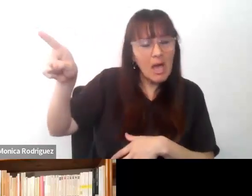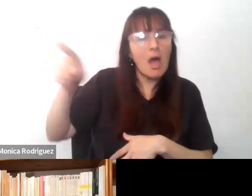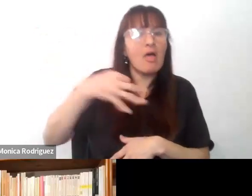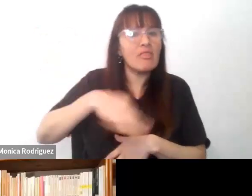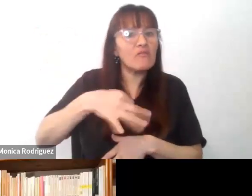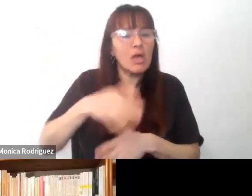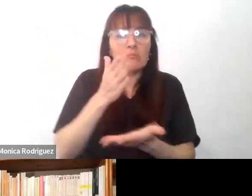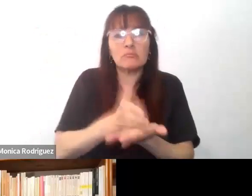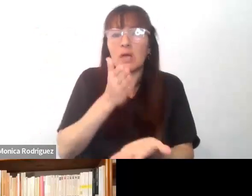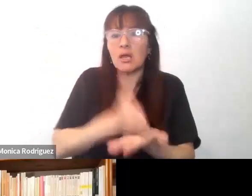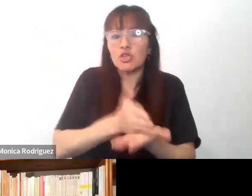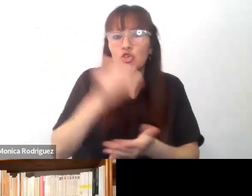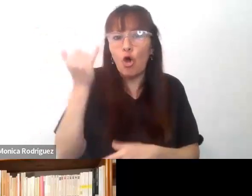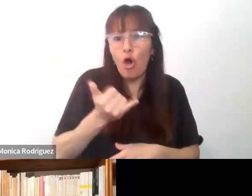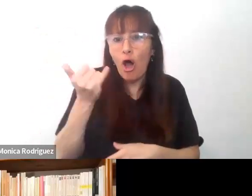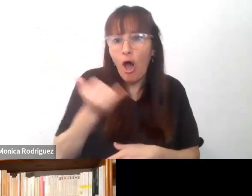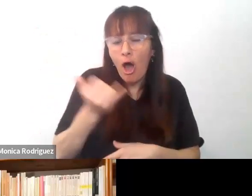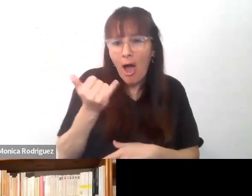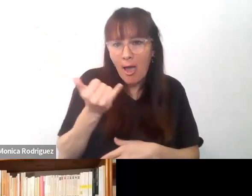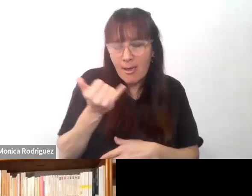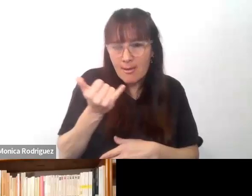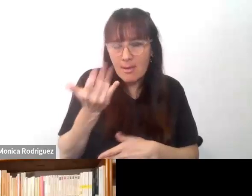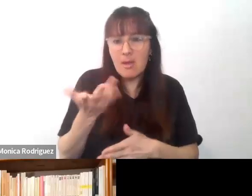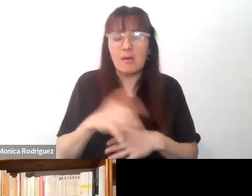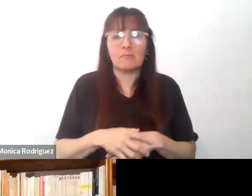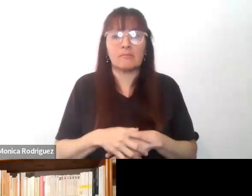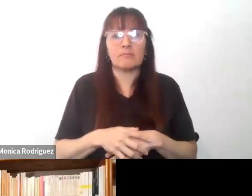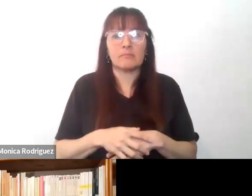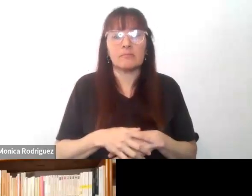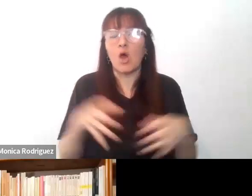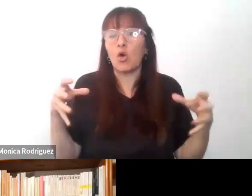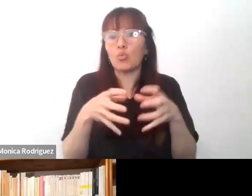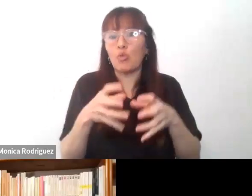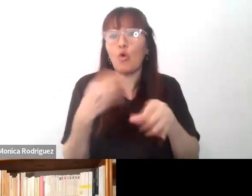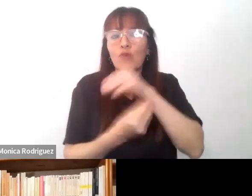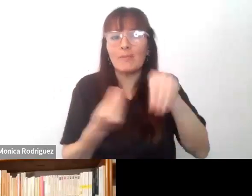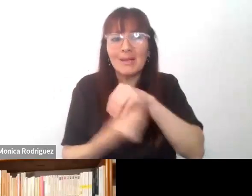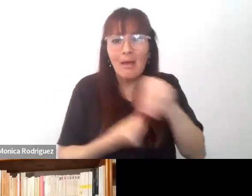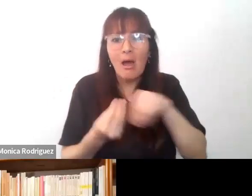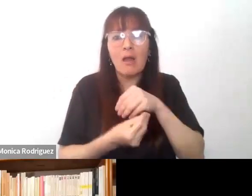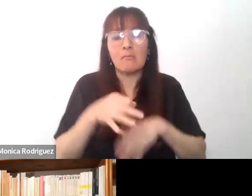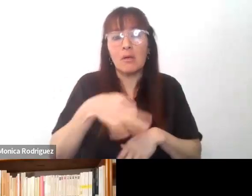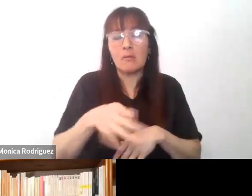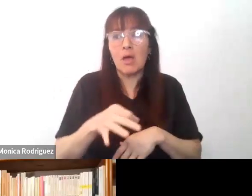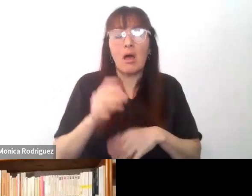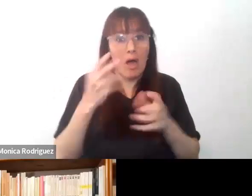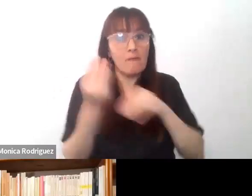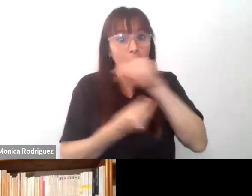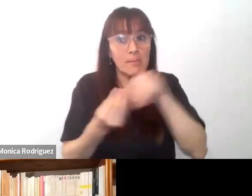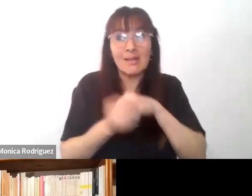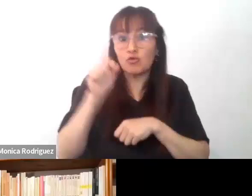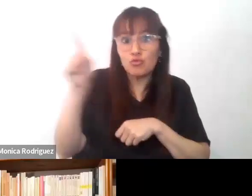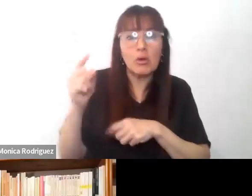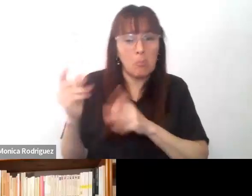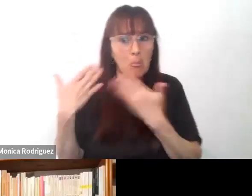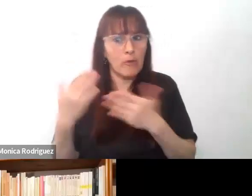derecho en el marco de un grupo familiar a hacer venir a su familia y también estaba la